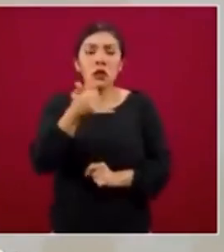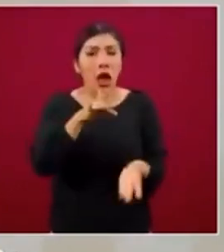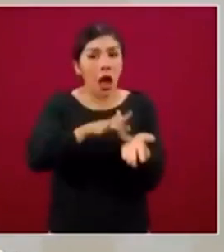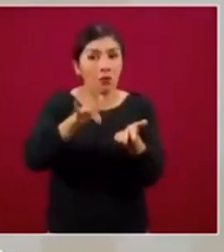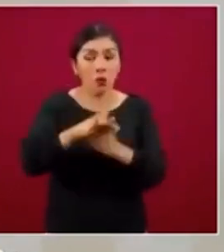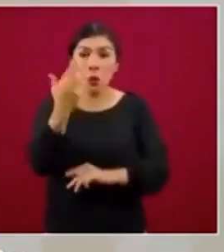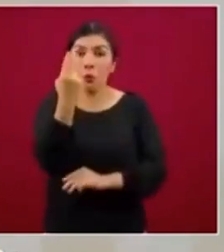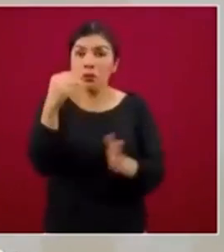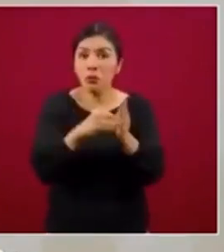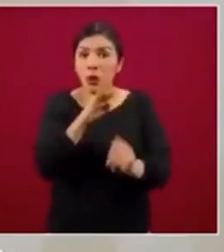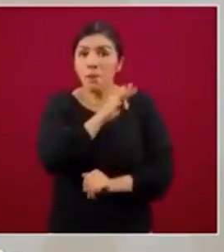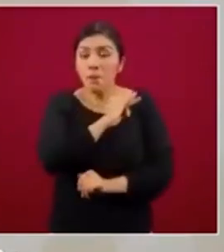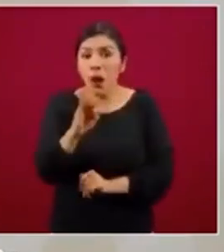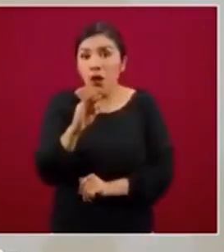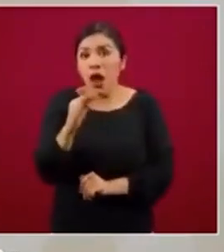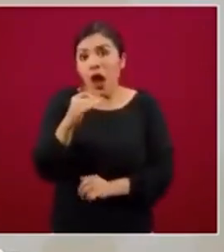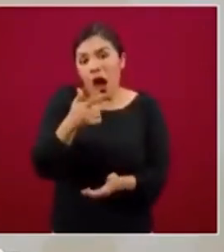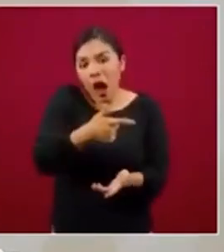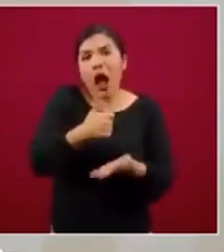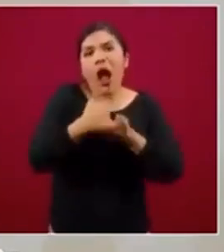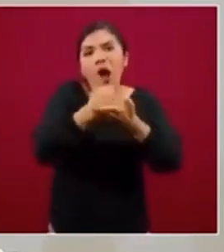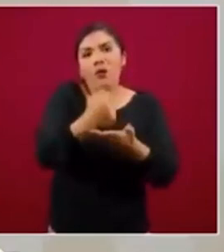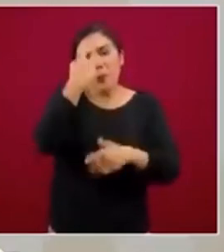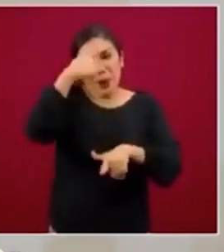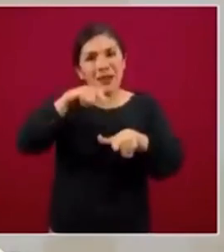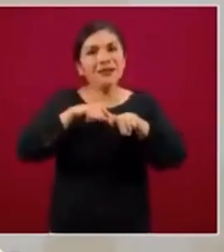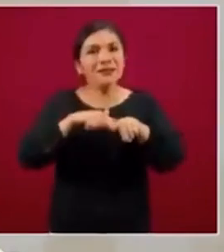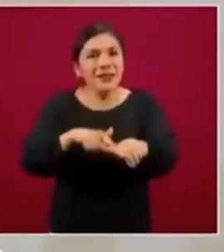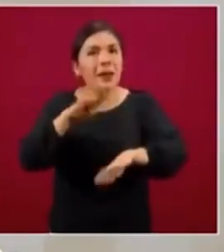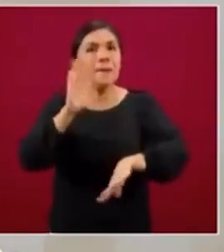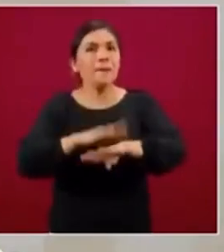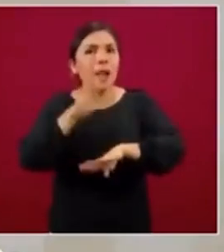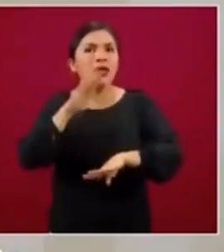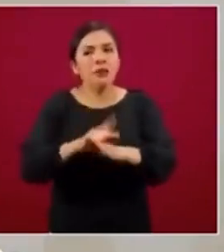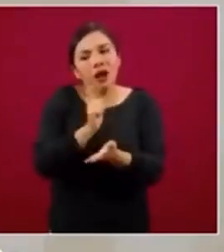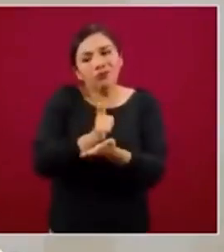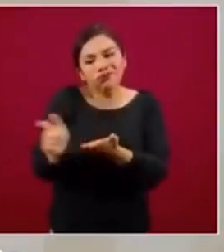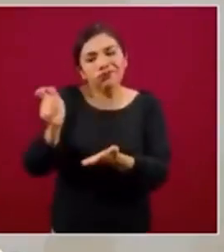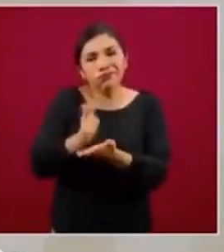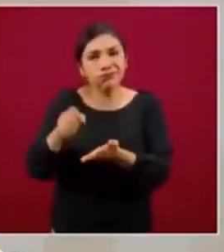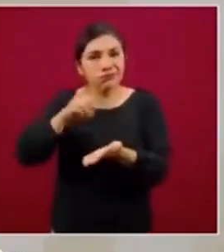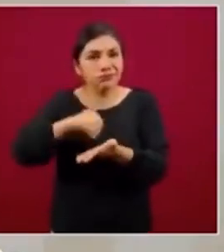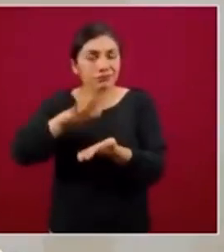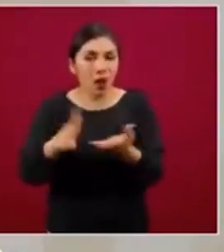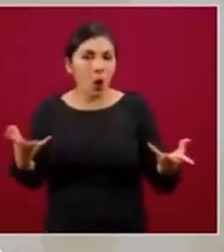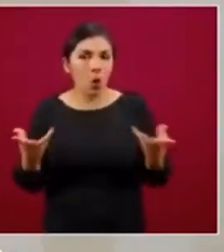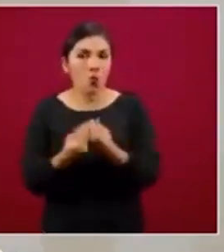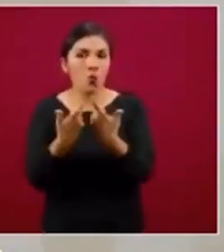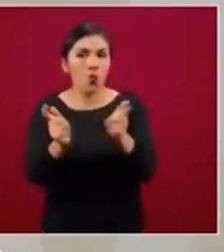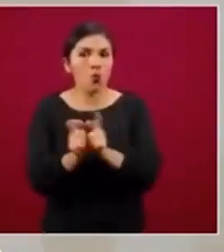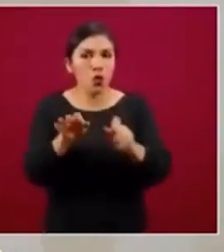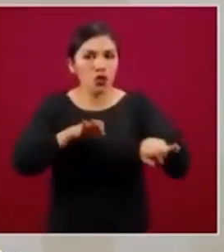de 25 mil pesos podría ayudarles a continuar manteniendo su plantilla laboral,